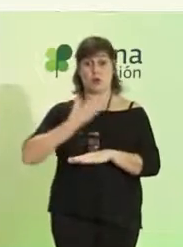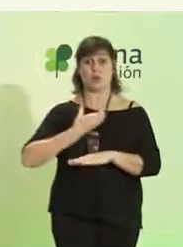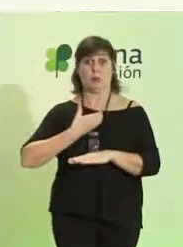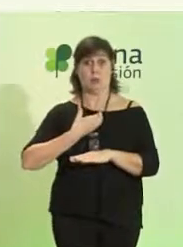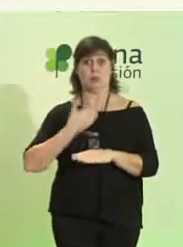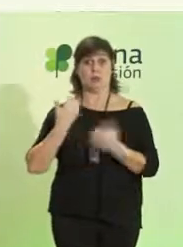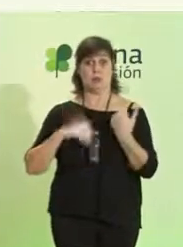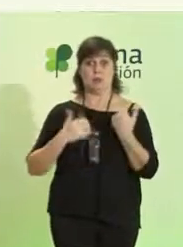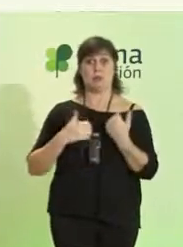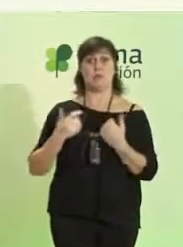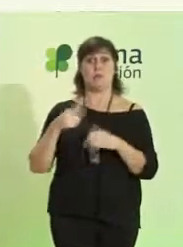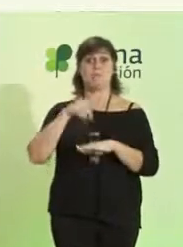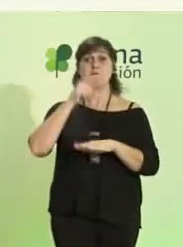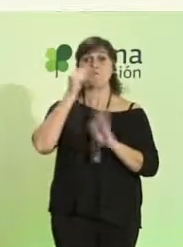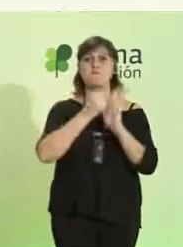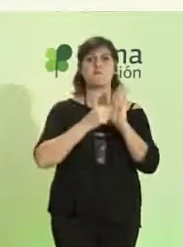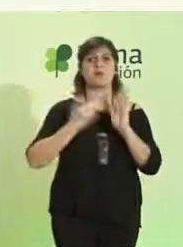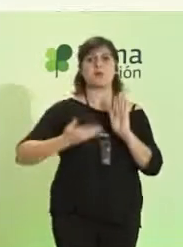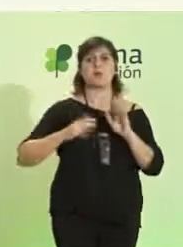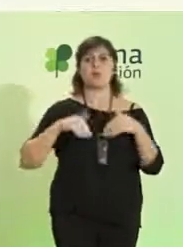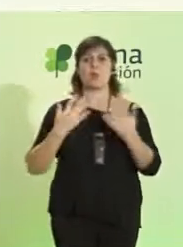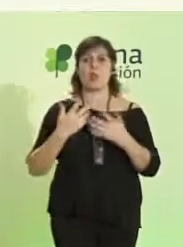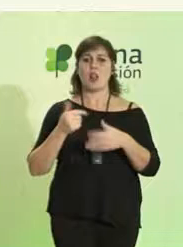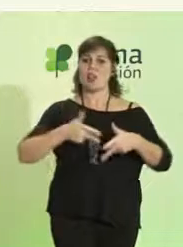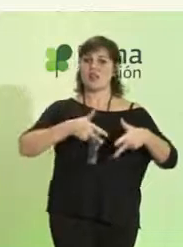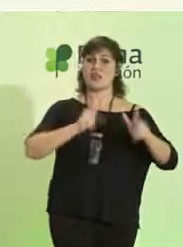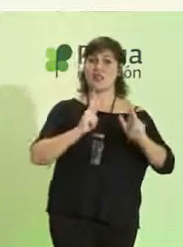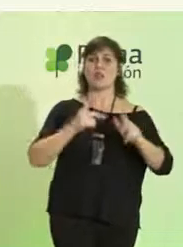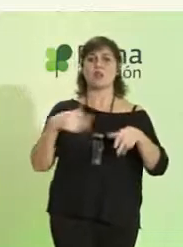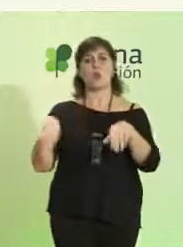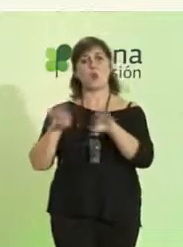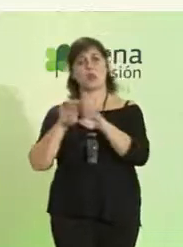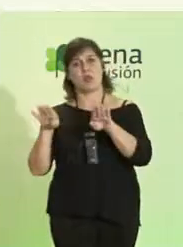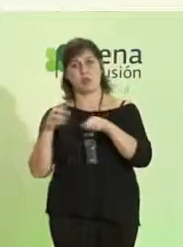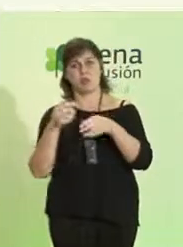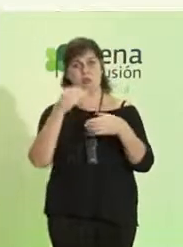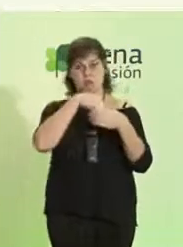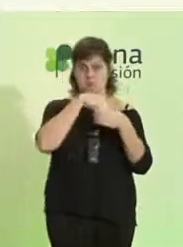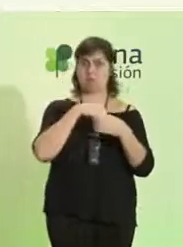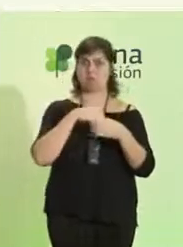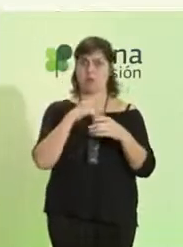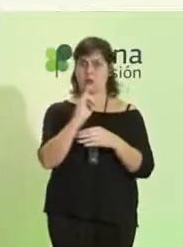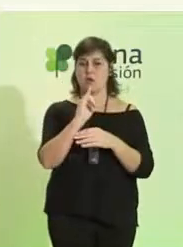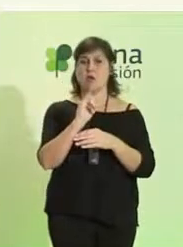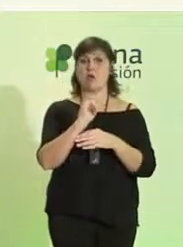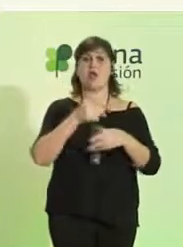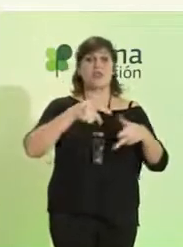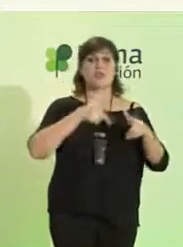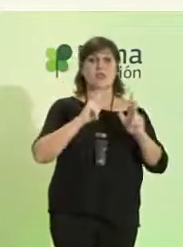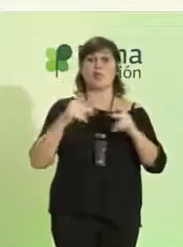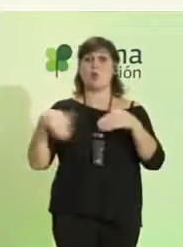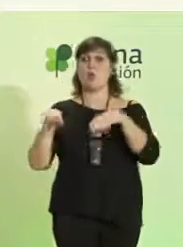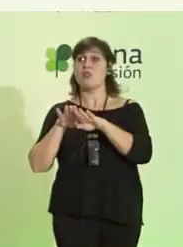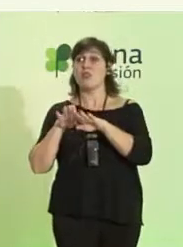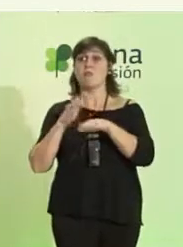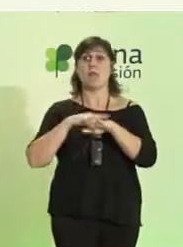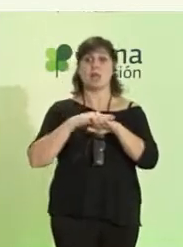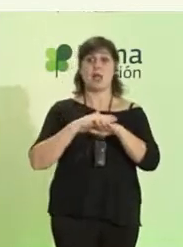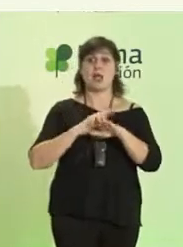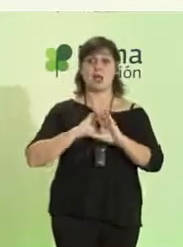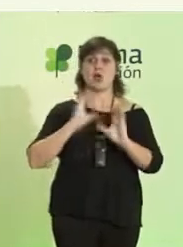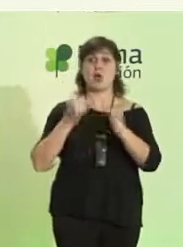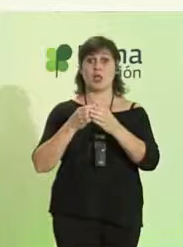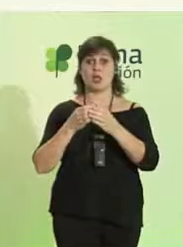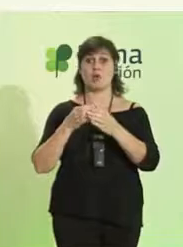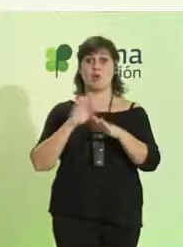sustentan son, entre ellos, la libertad y la igualdad. Desarrollar libertad de igualdad para el colectivo